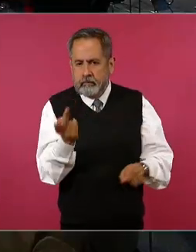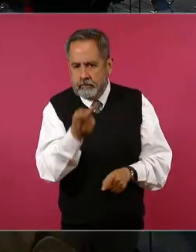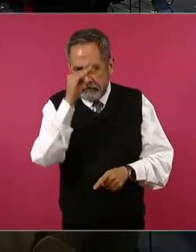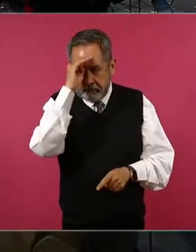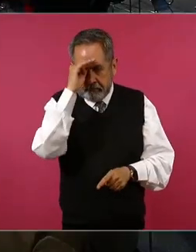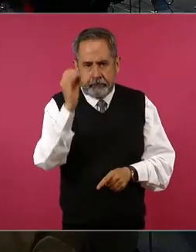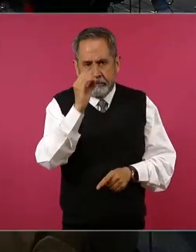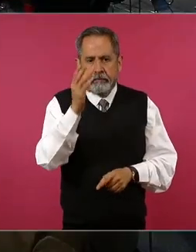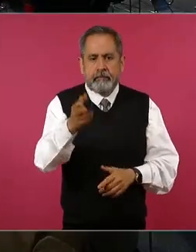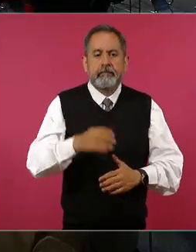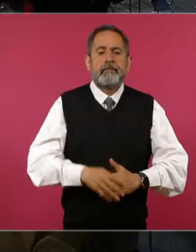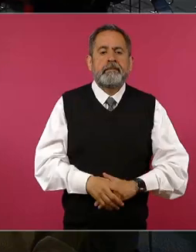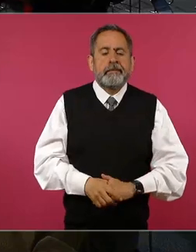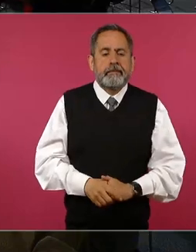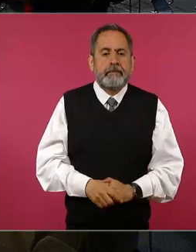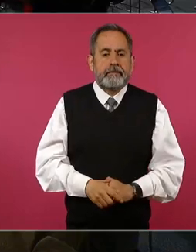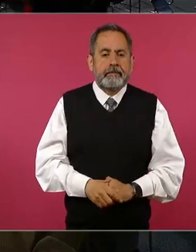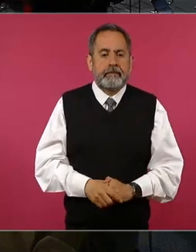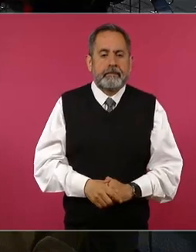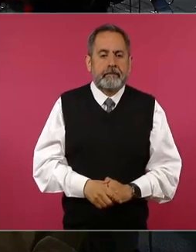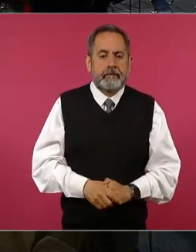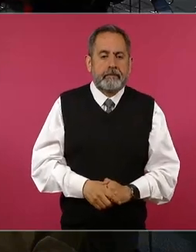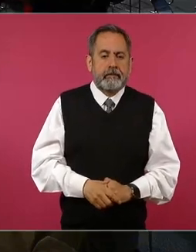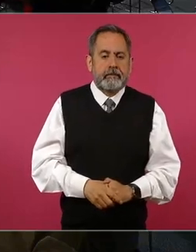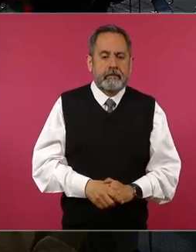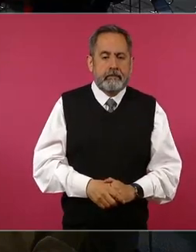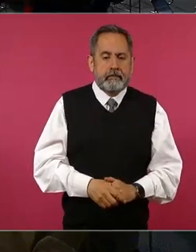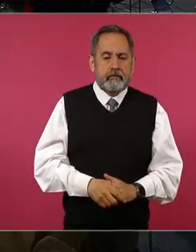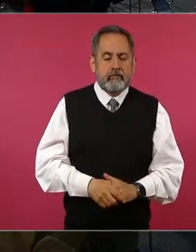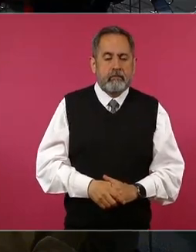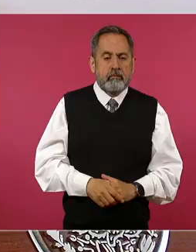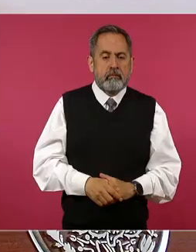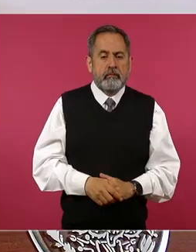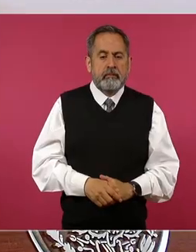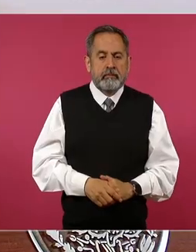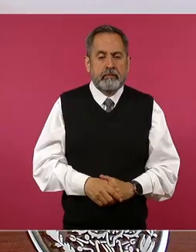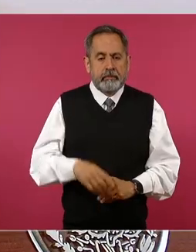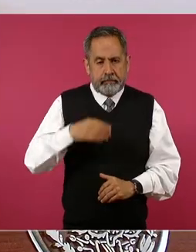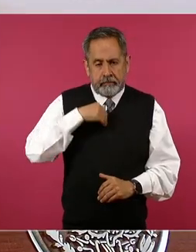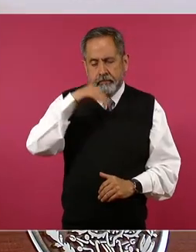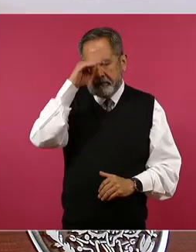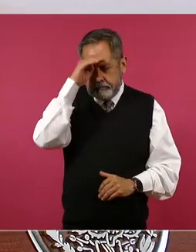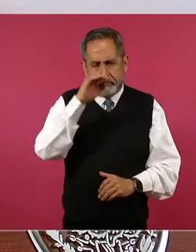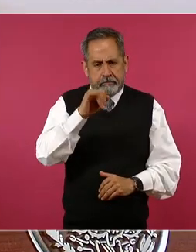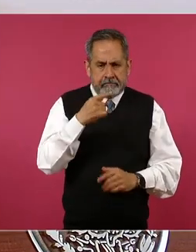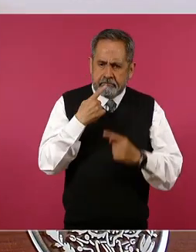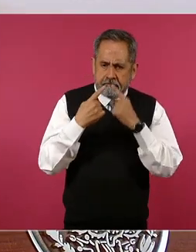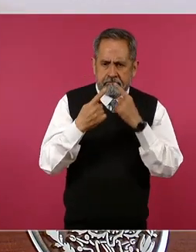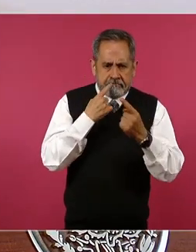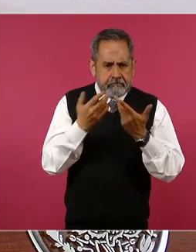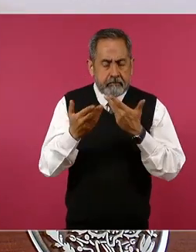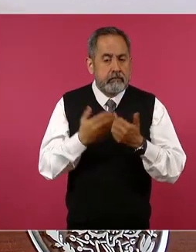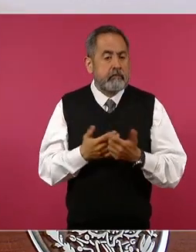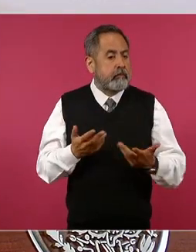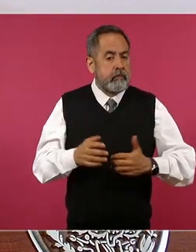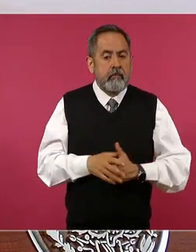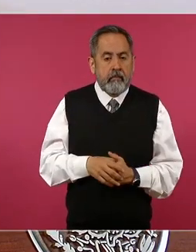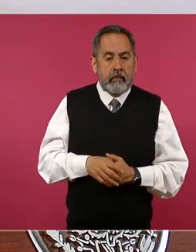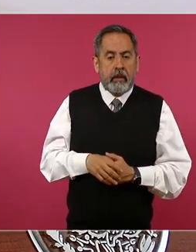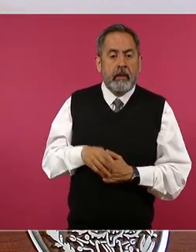Yo pienso que hay que dialogar, la secretaria